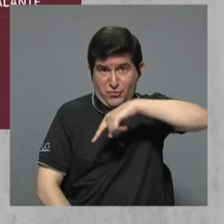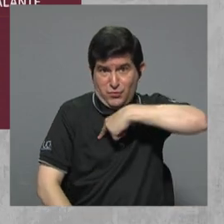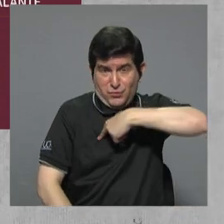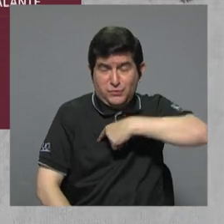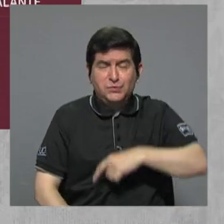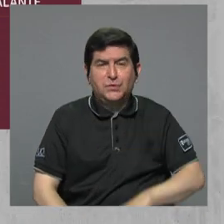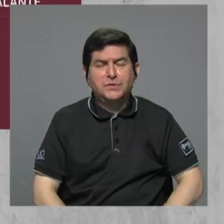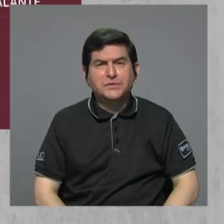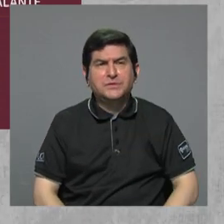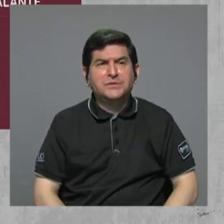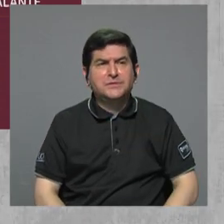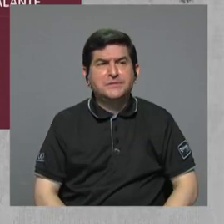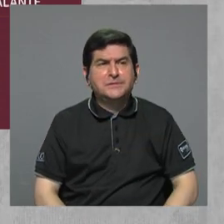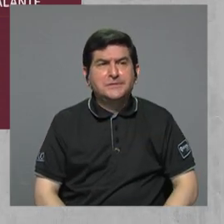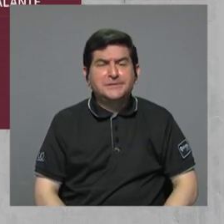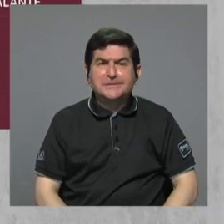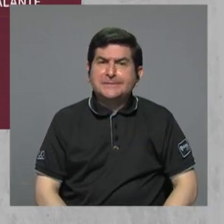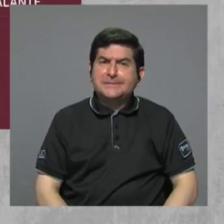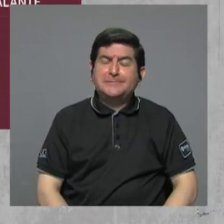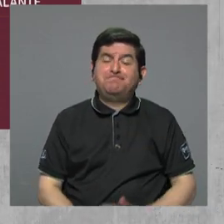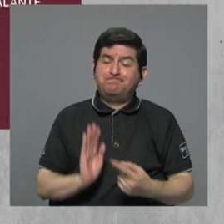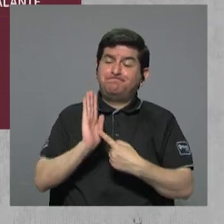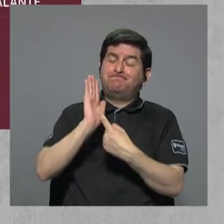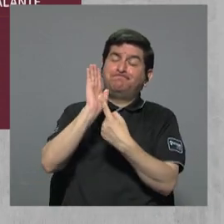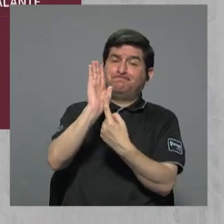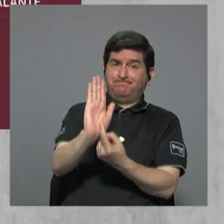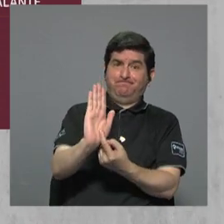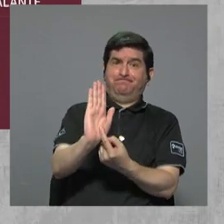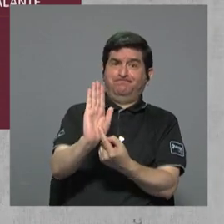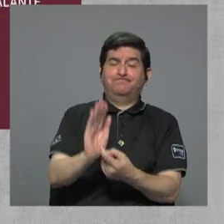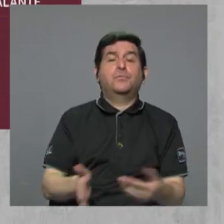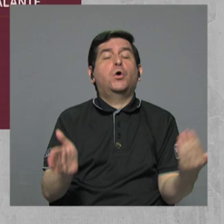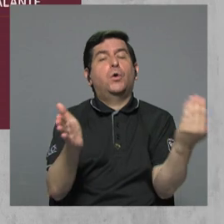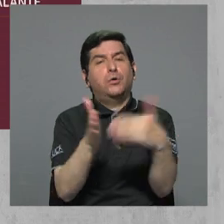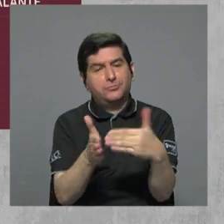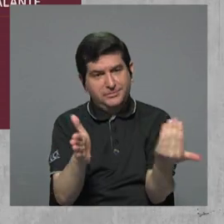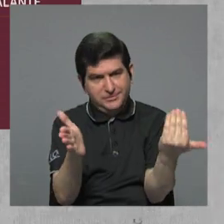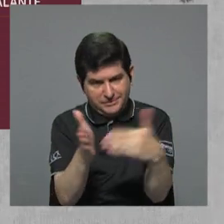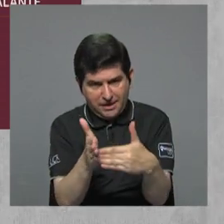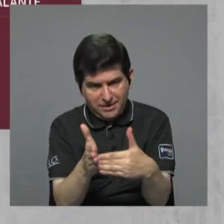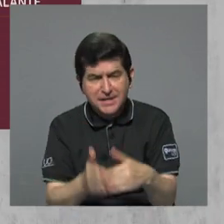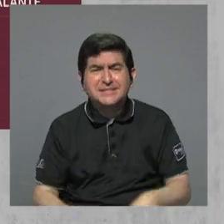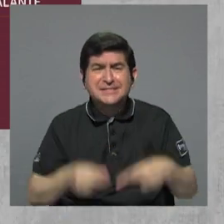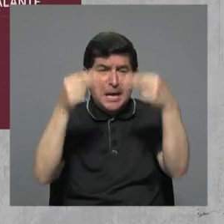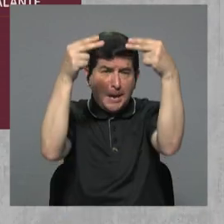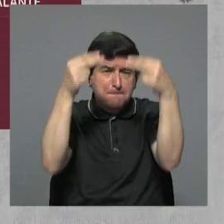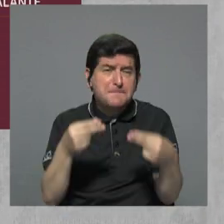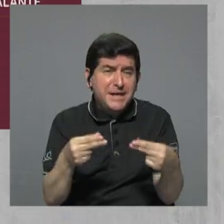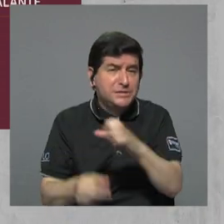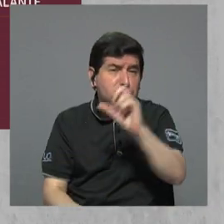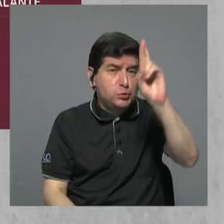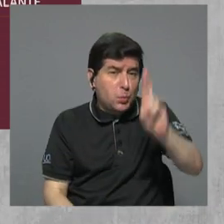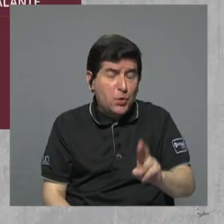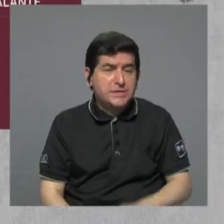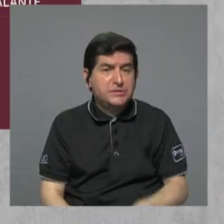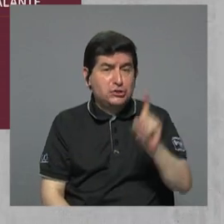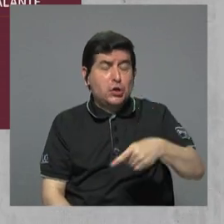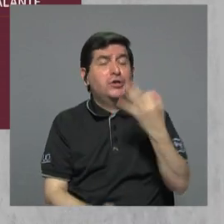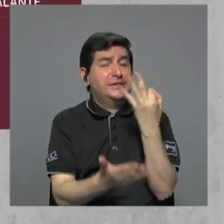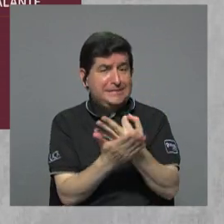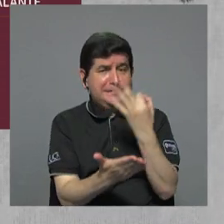evidencia que nuevamente el presupuesto de Costa Rica tendrá que